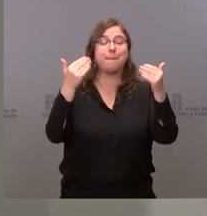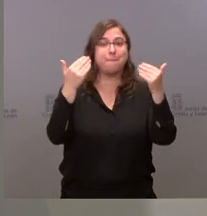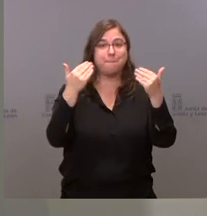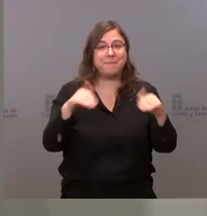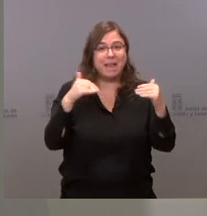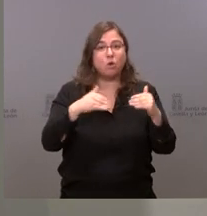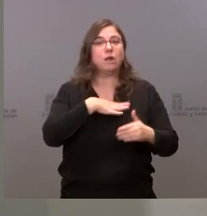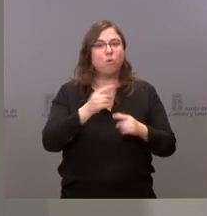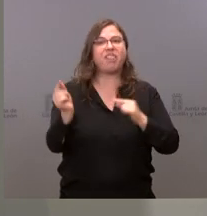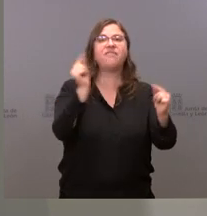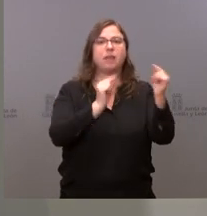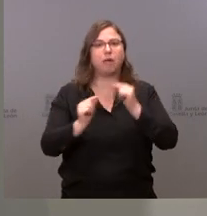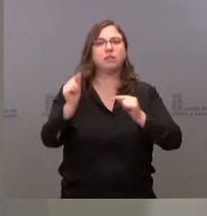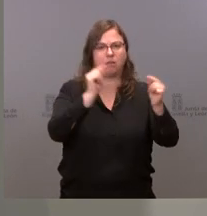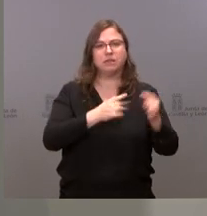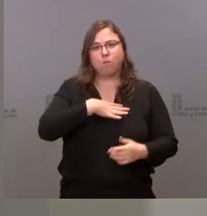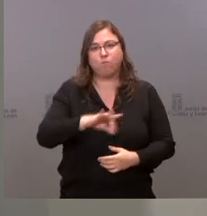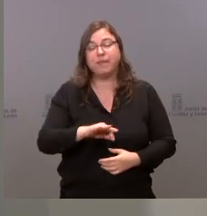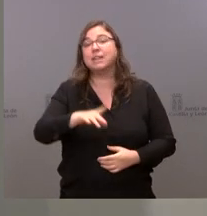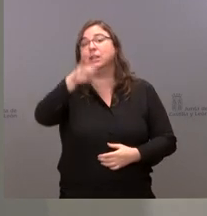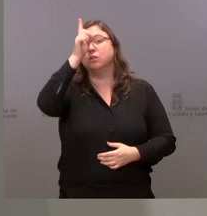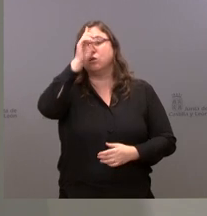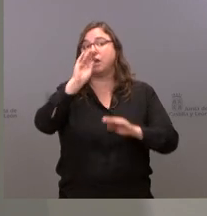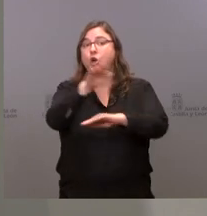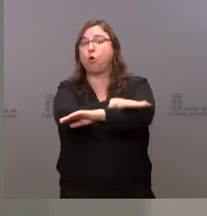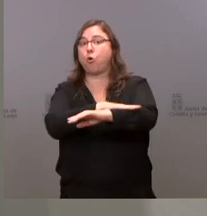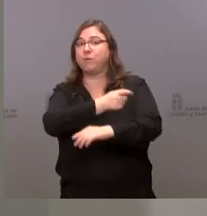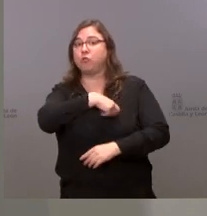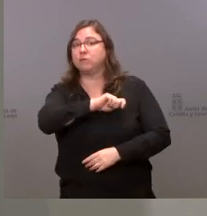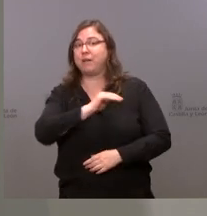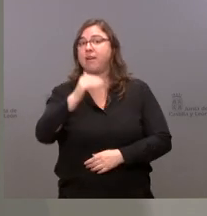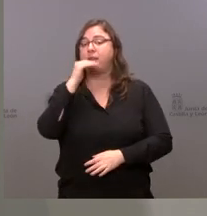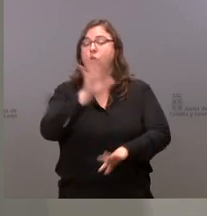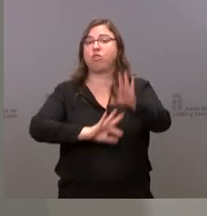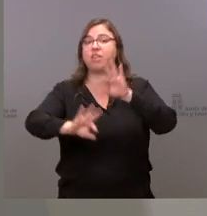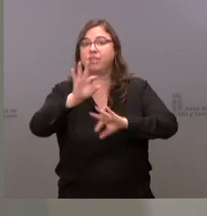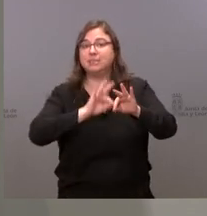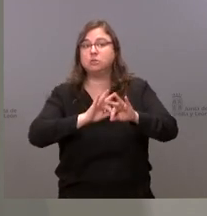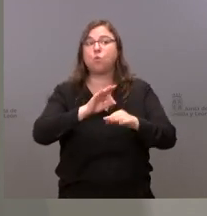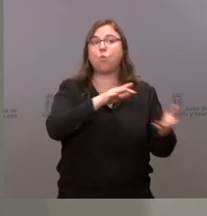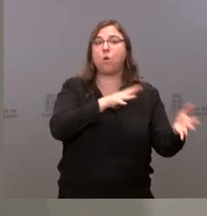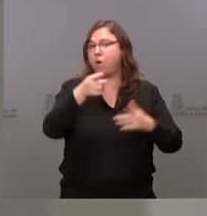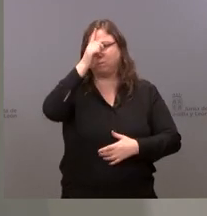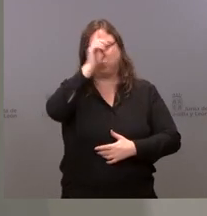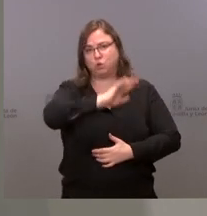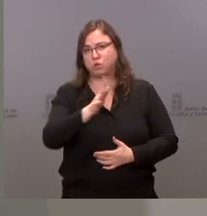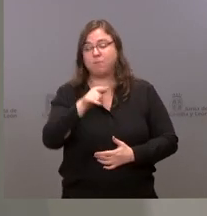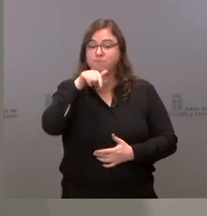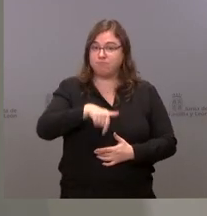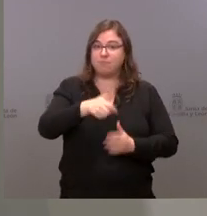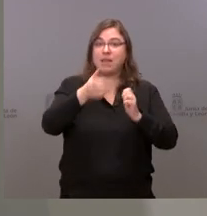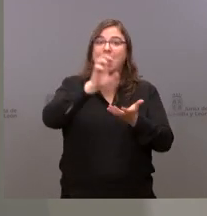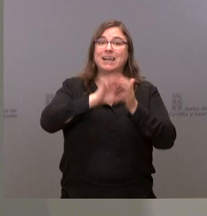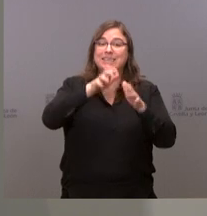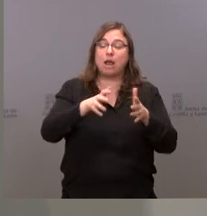No sabemos si la propuesta del Gobierno llevará la toma de decisiones en algún sentido u otro. Lo que haremos en Castilla y León el